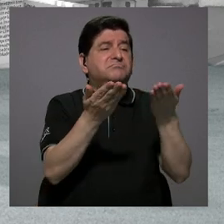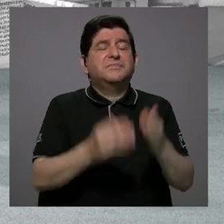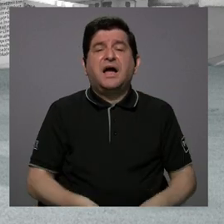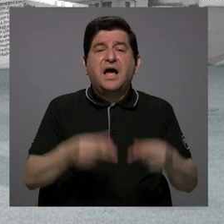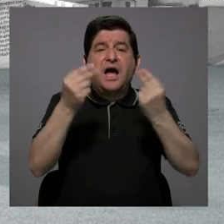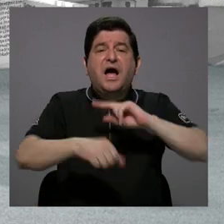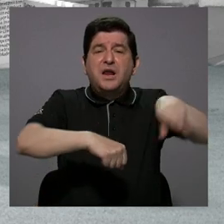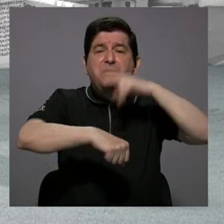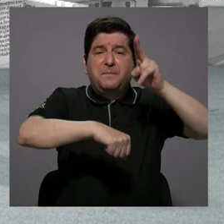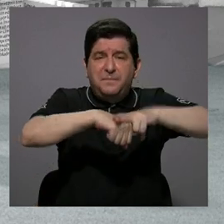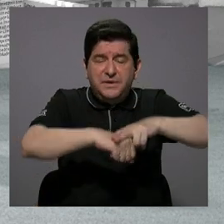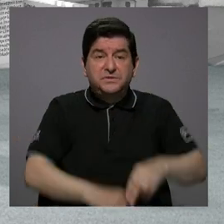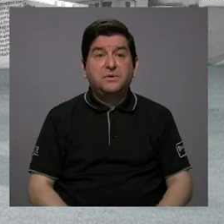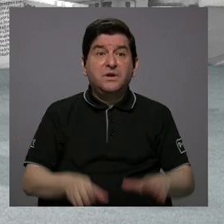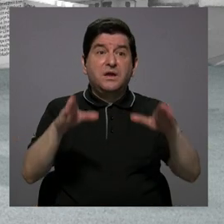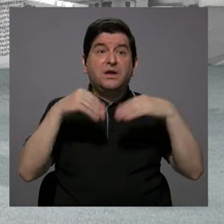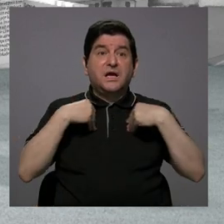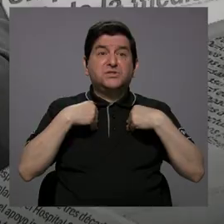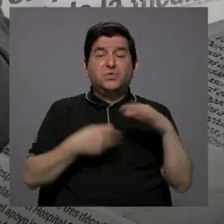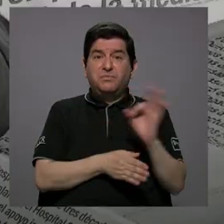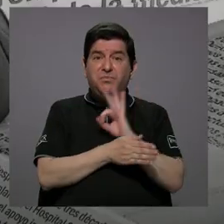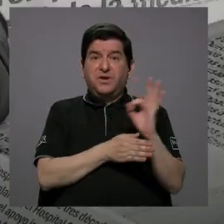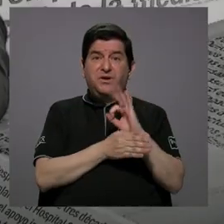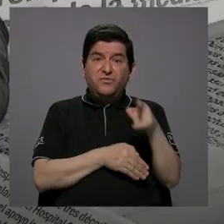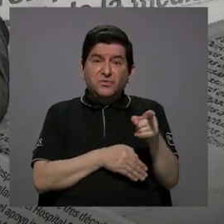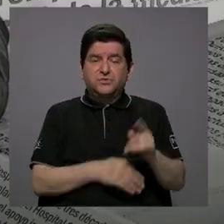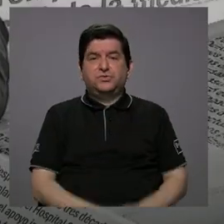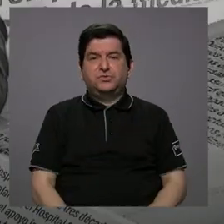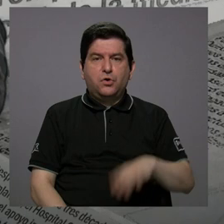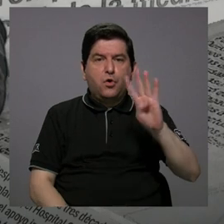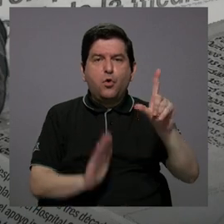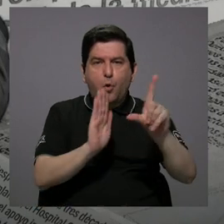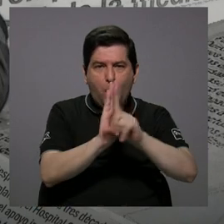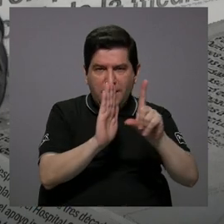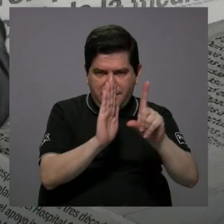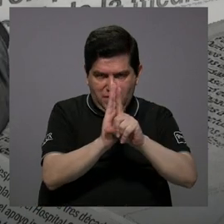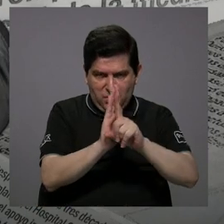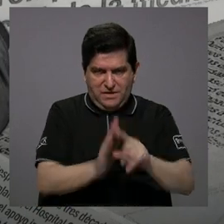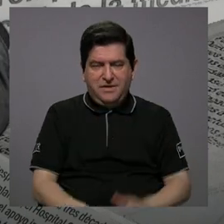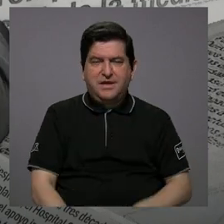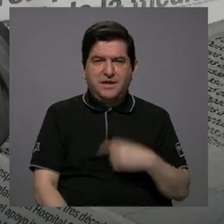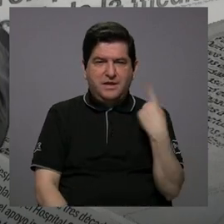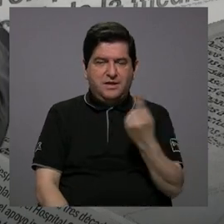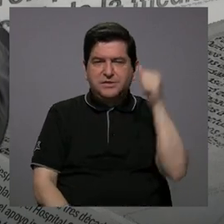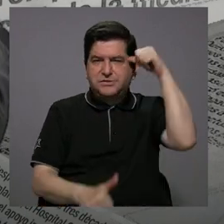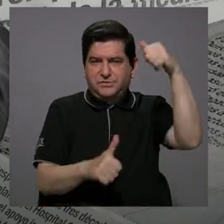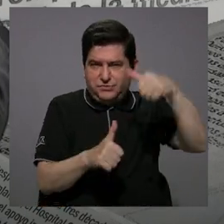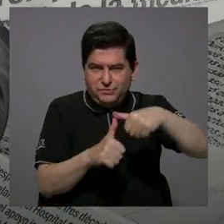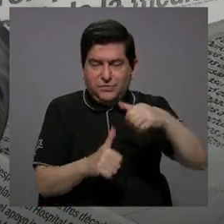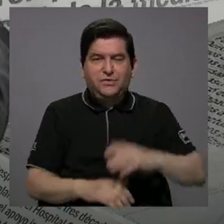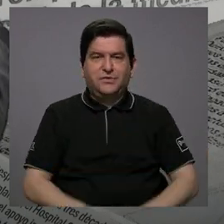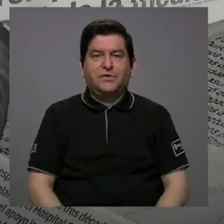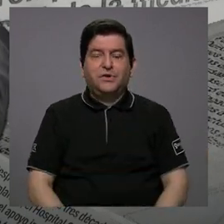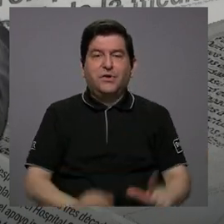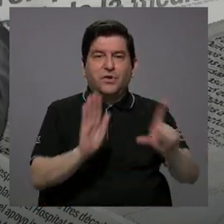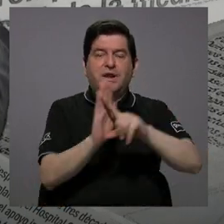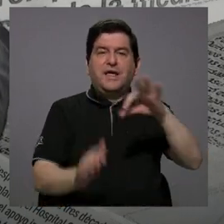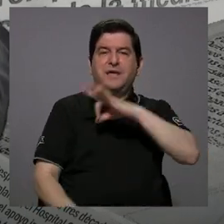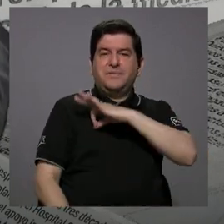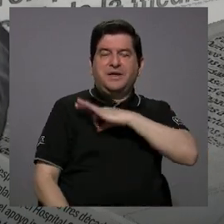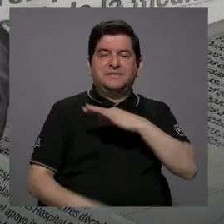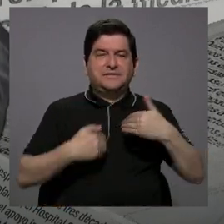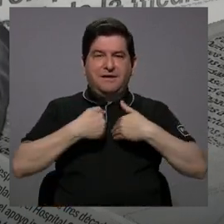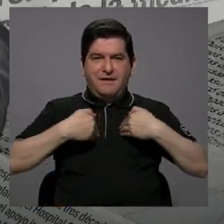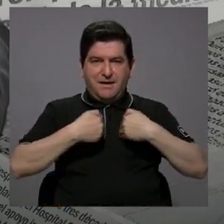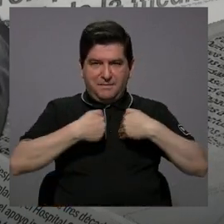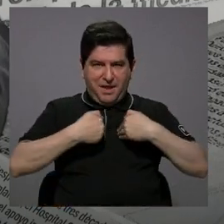ordinario y tenemos que asumir funciones. Cuatro leyes, cuatro leyes nada más para citarle. Ley de Bienestar Animal,